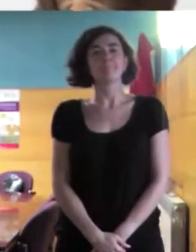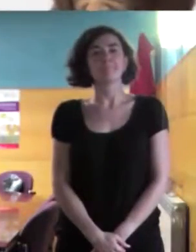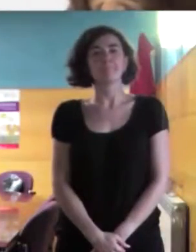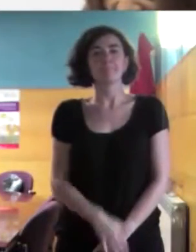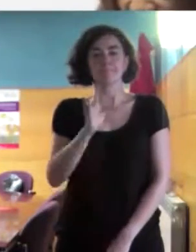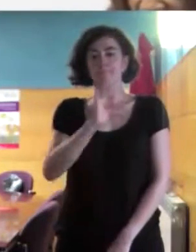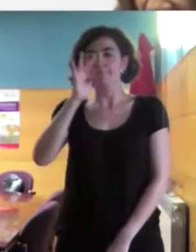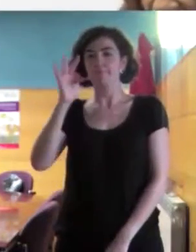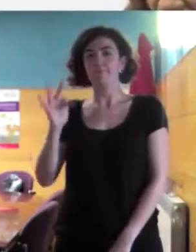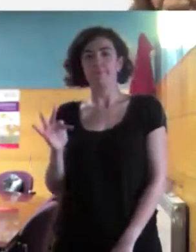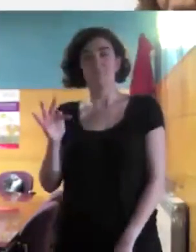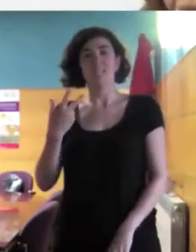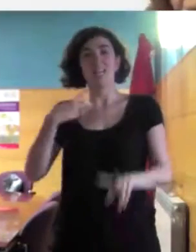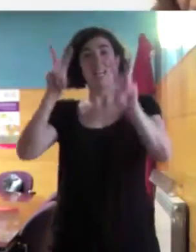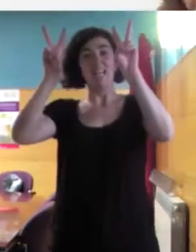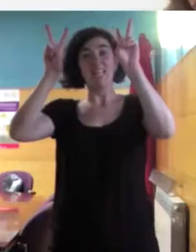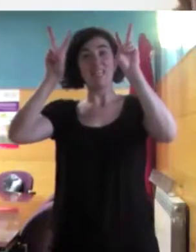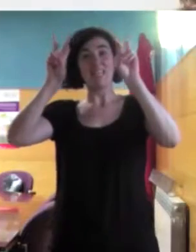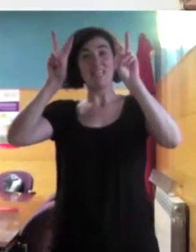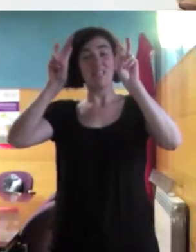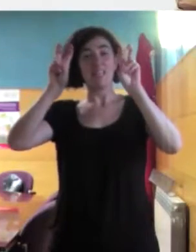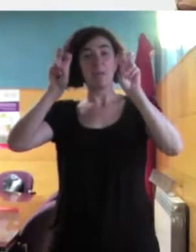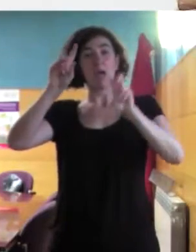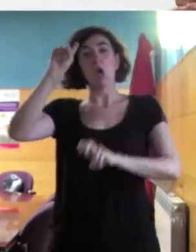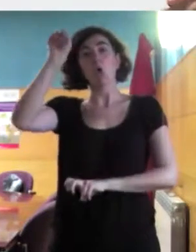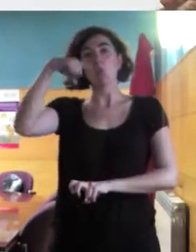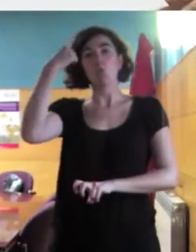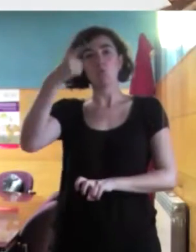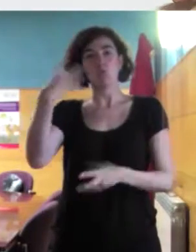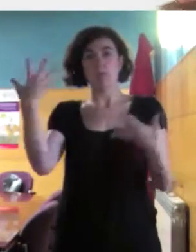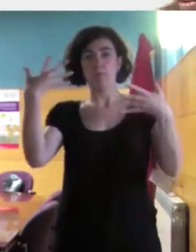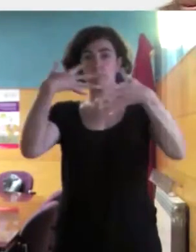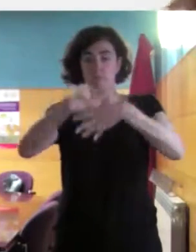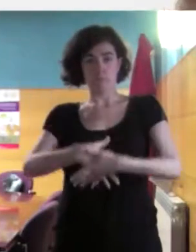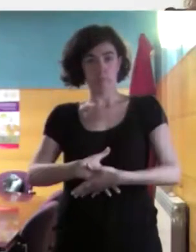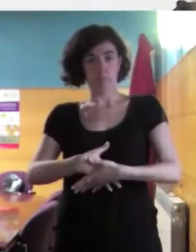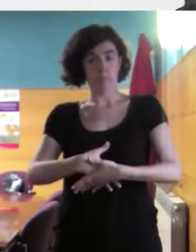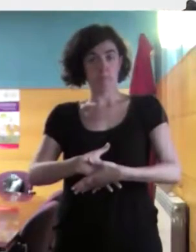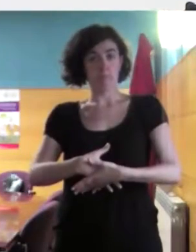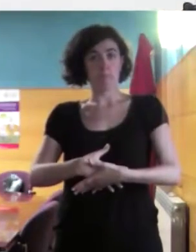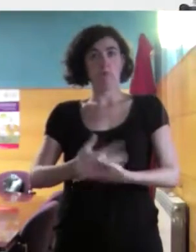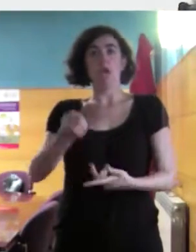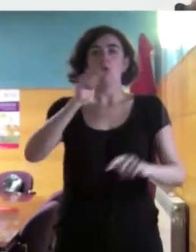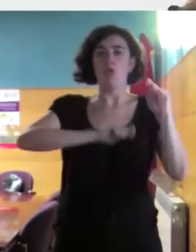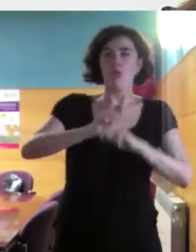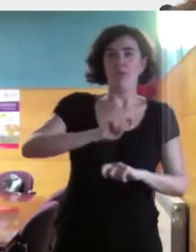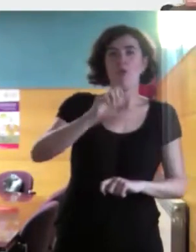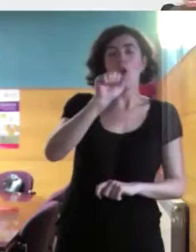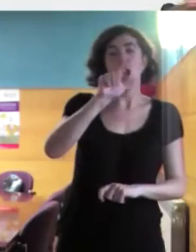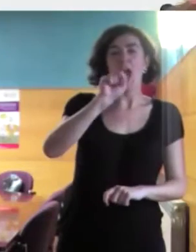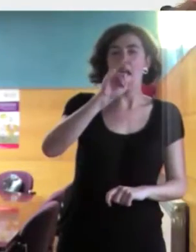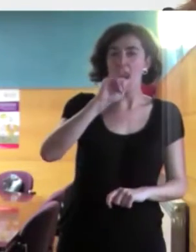Para unir este tema de la interculturalidad, que comentábamos desde ALAI, también tratamos de